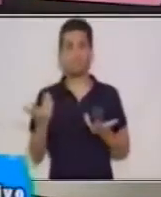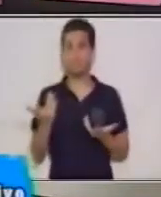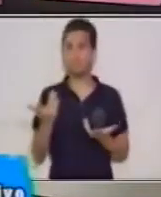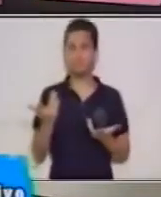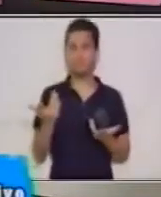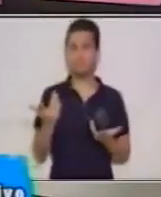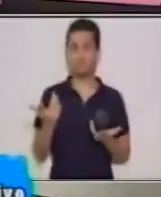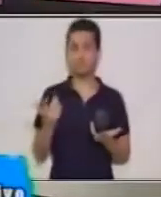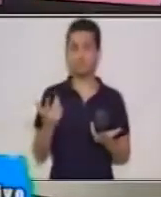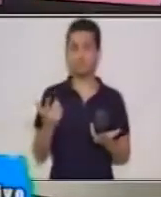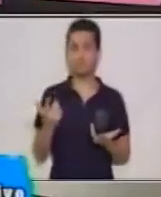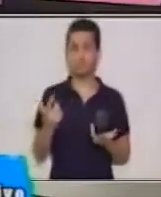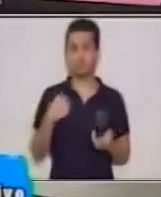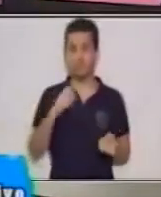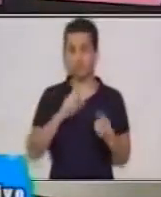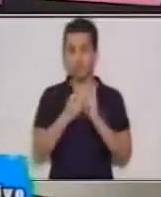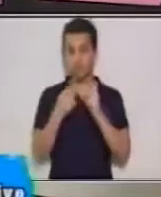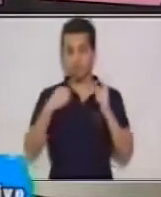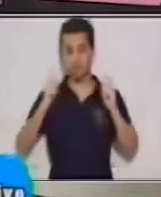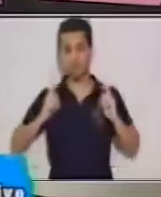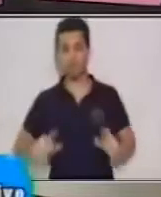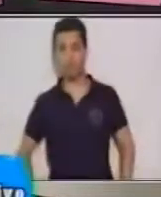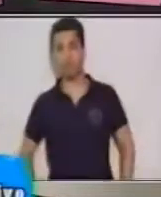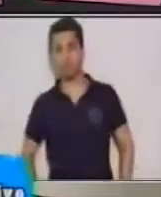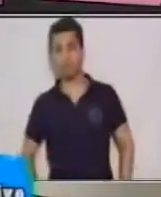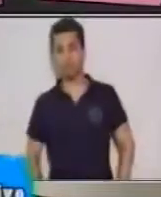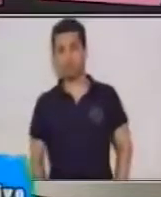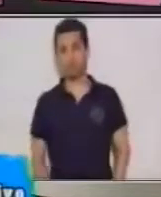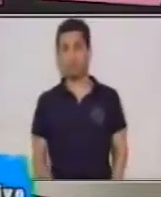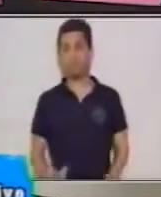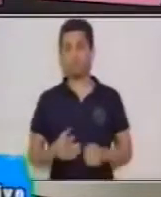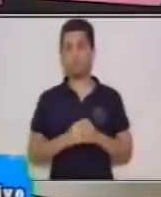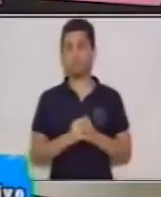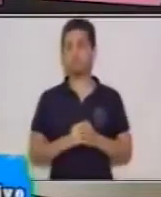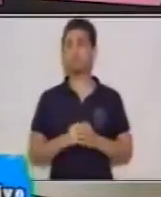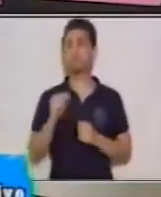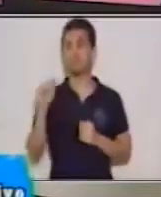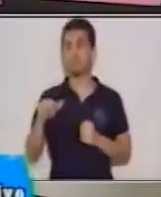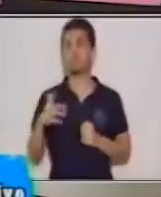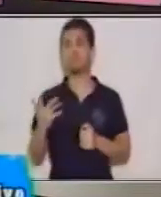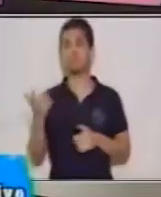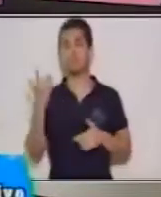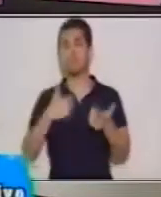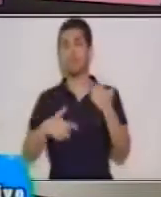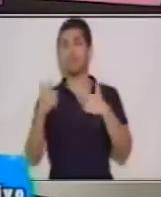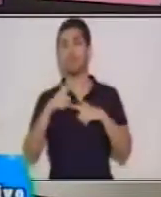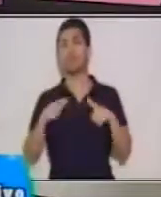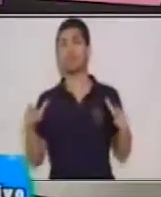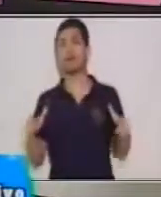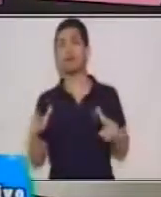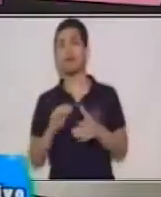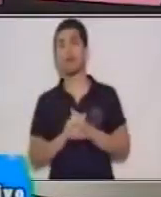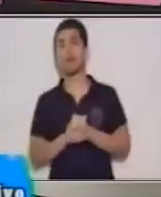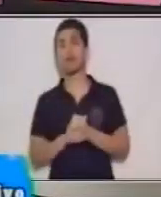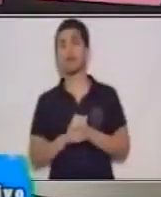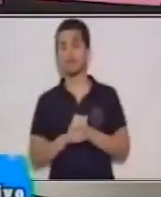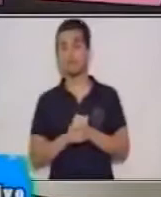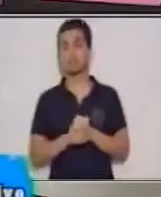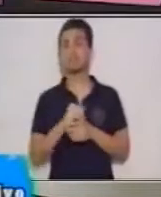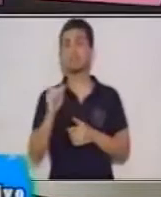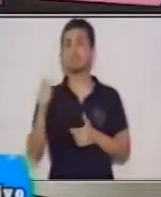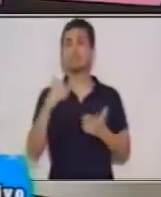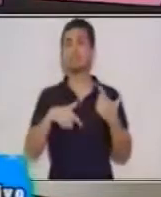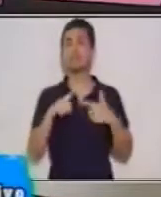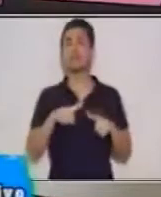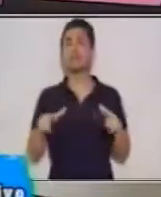nuestro cambio de temperatura al ingresar a nuestro cuerpo. Y este es un lenguaje. Dentro del lenguaje se